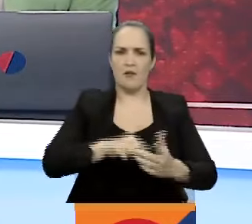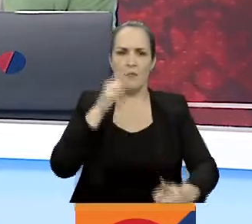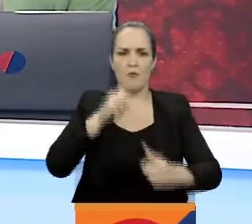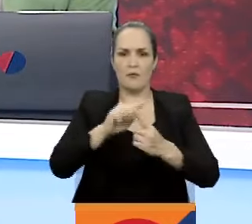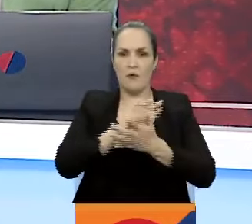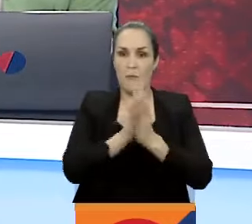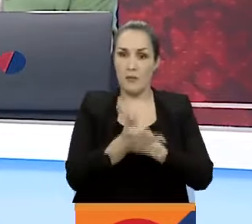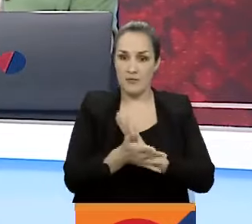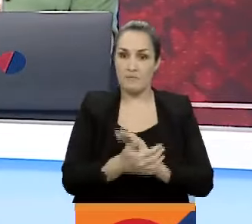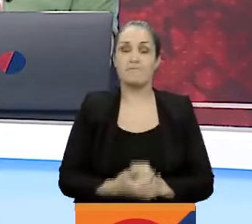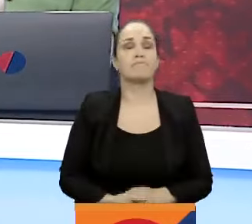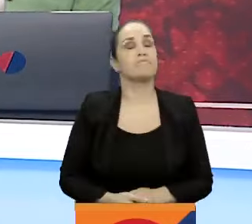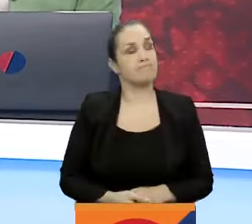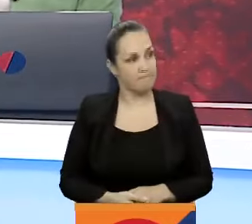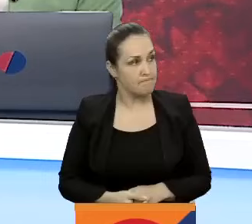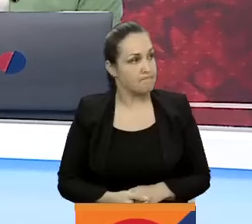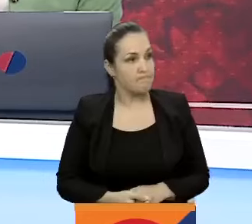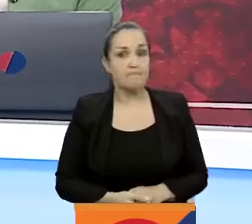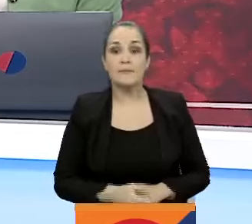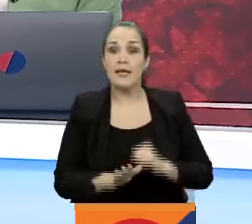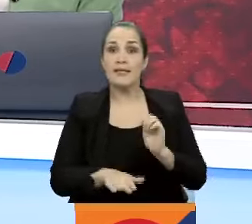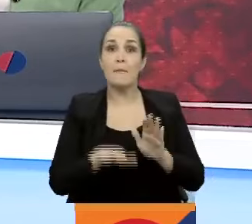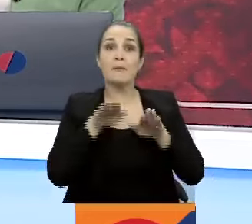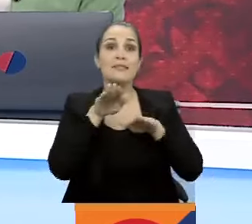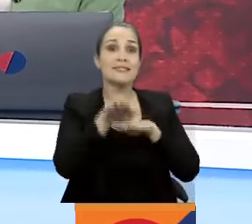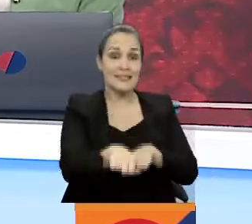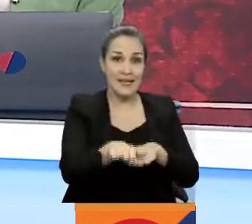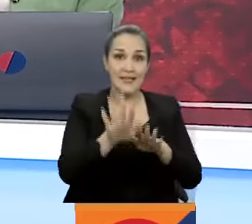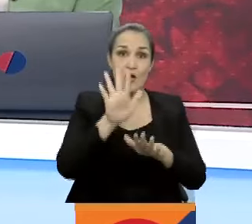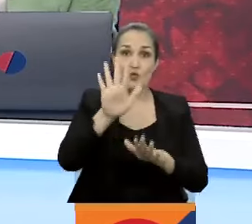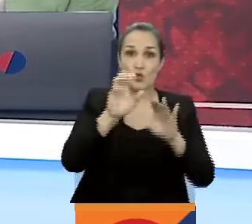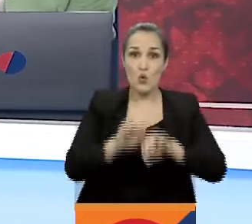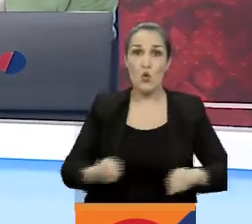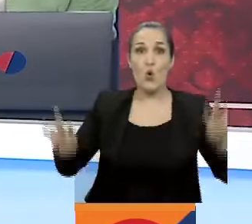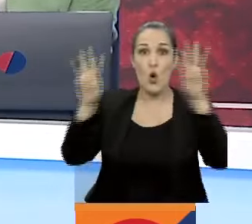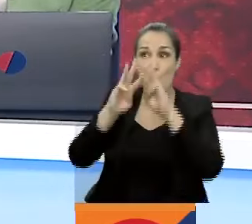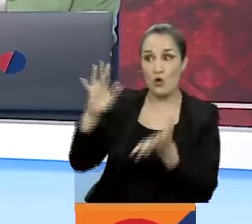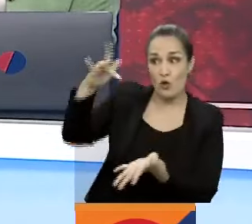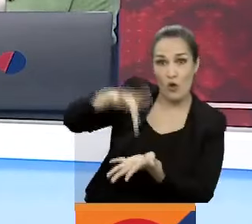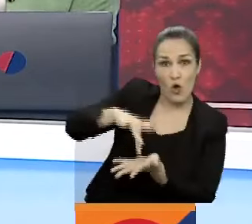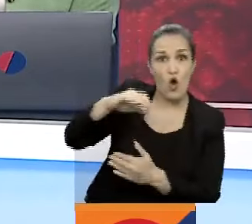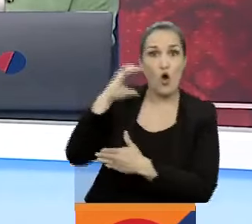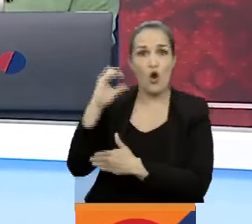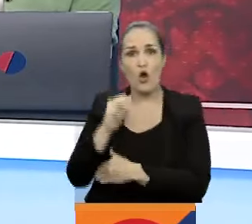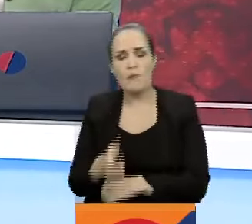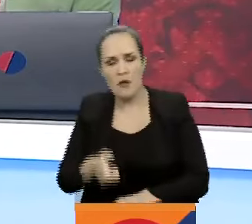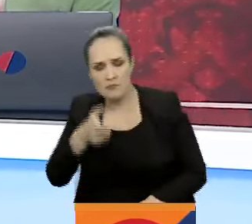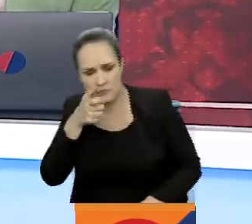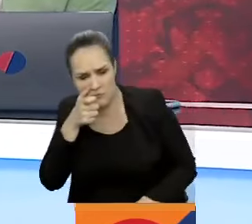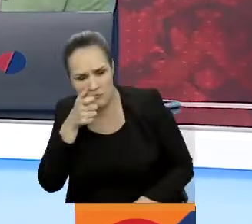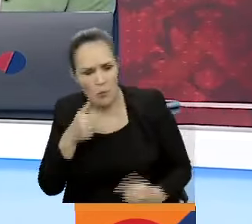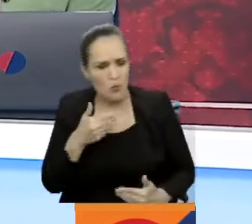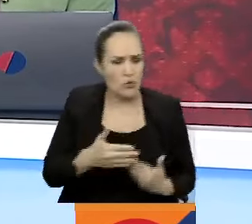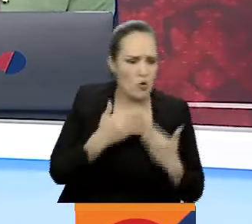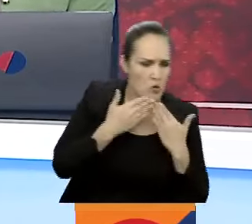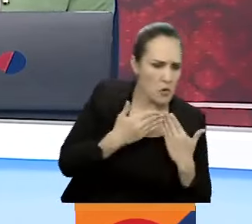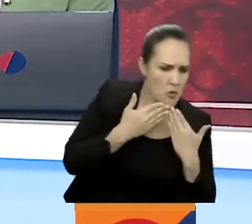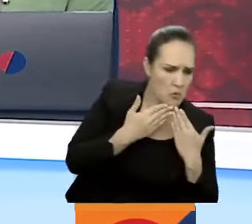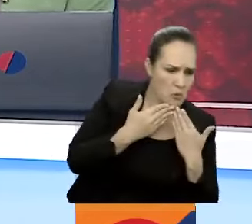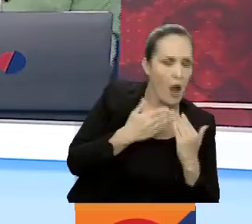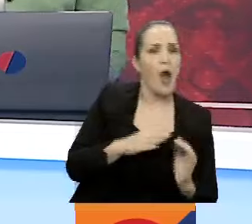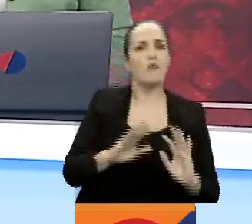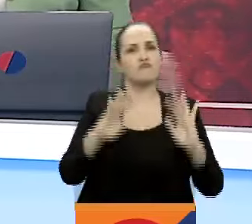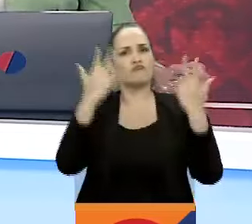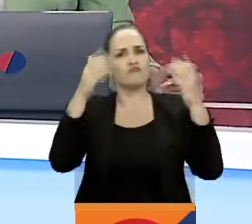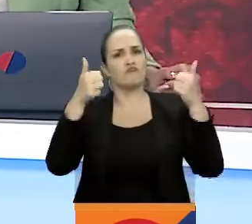paz. De hecho, Vilma, el representante, el secretario general de la ONU en Colombia y acompañante del proceso de negociación, también exaltó lo